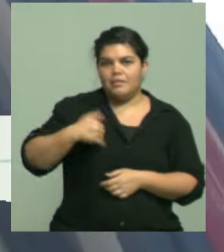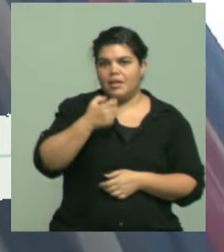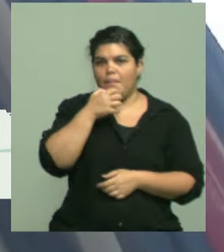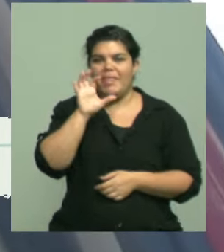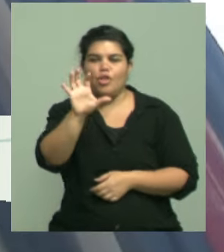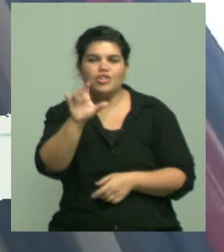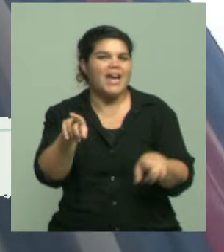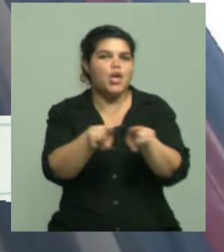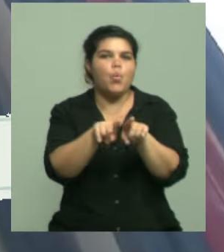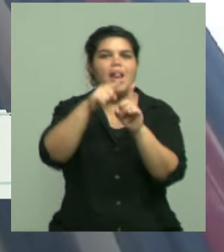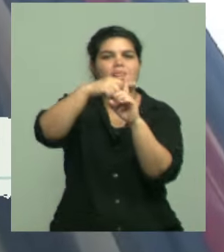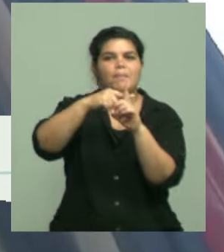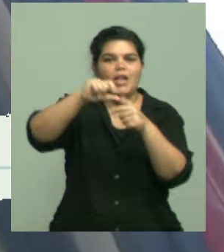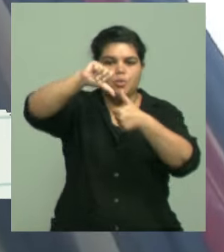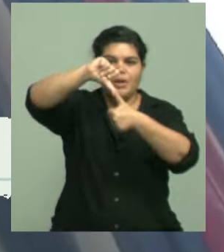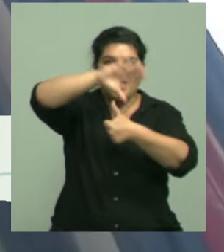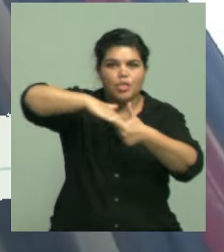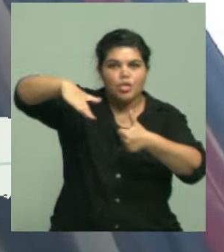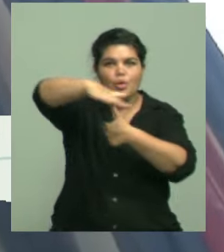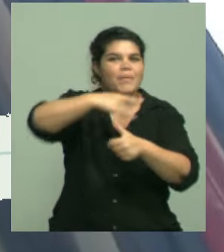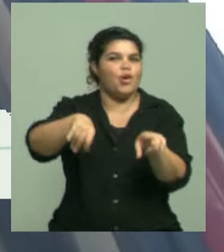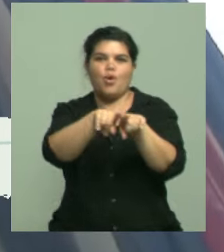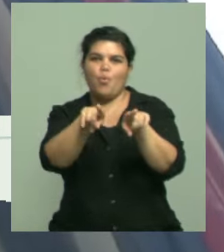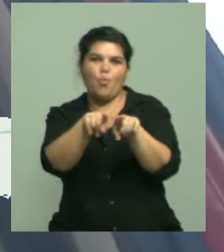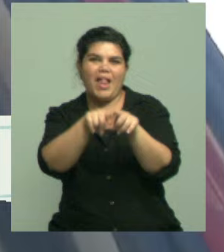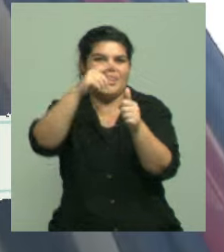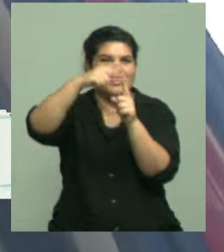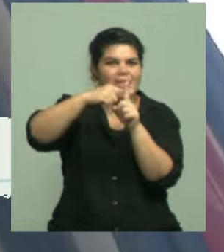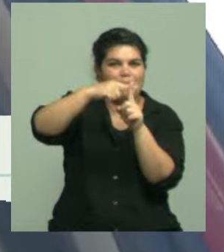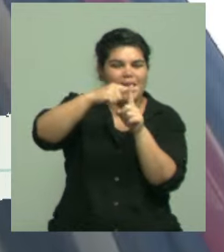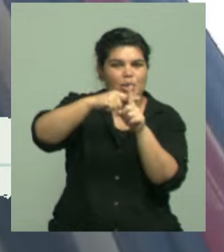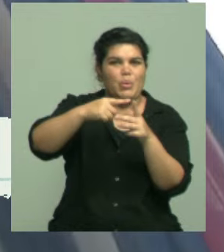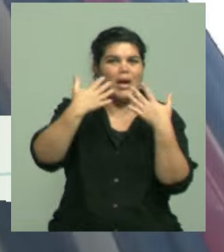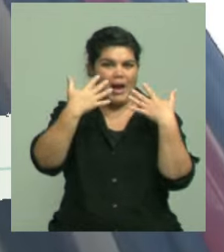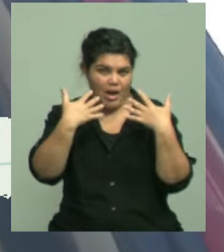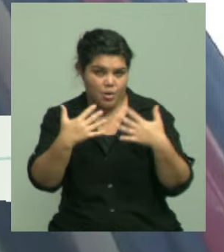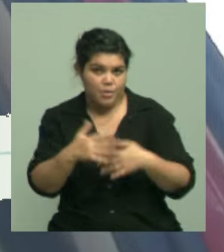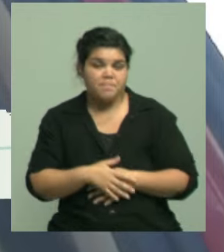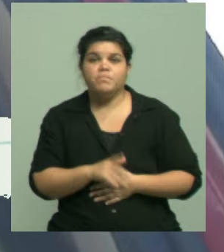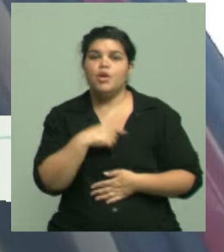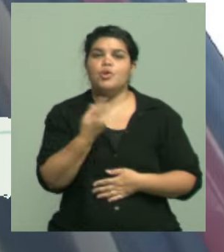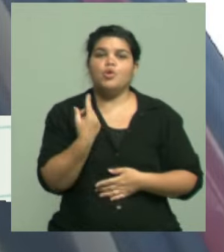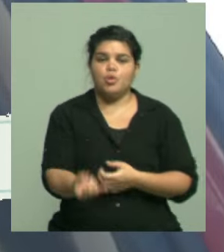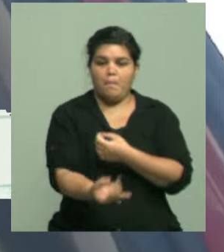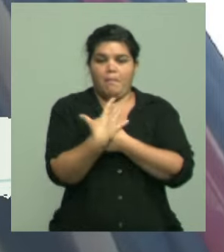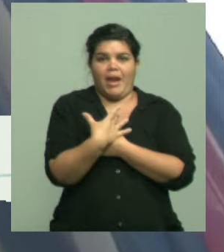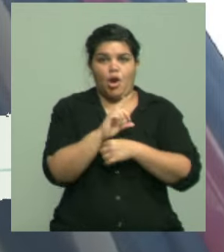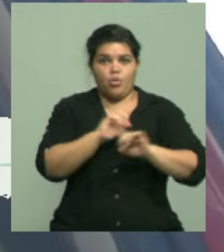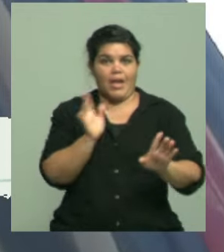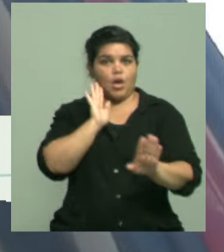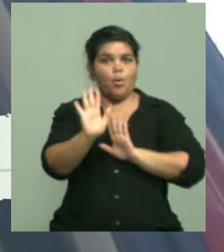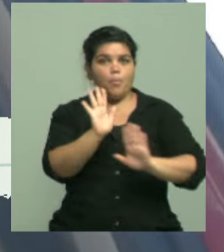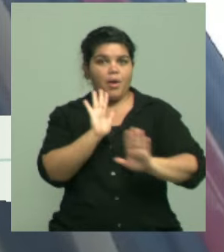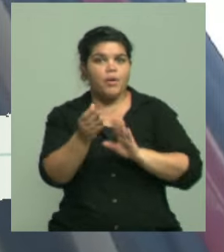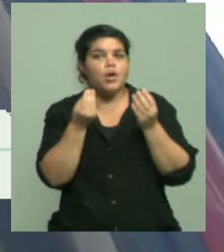de la comunidad y a nivel de nuestros hogares, lo que podemos hacer para evitar la transmisión de esta enfermedad es